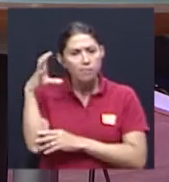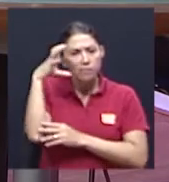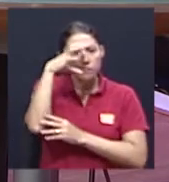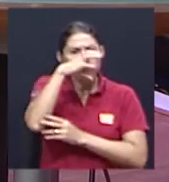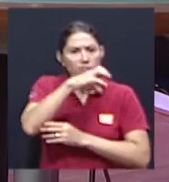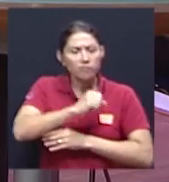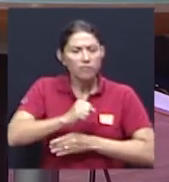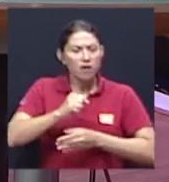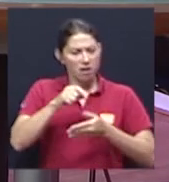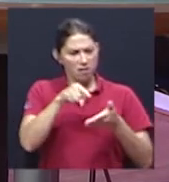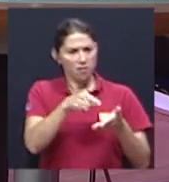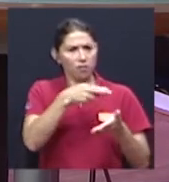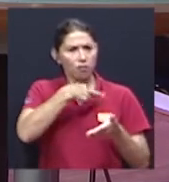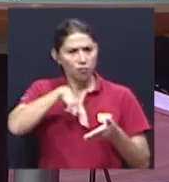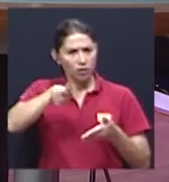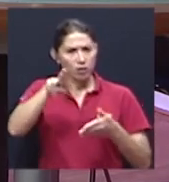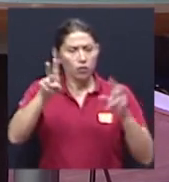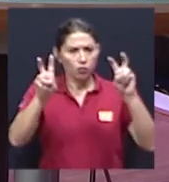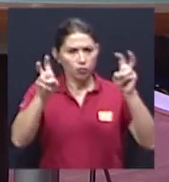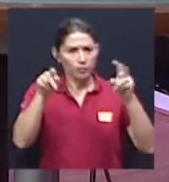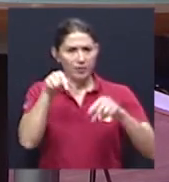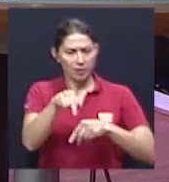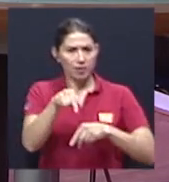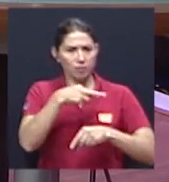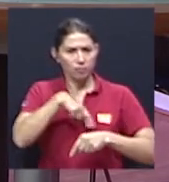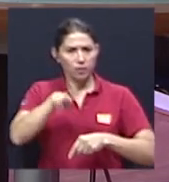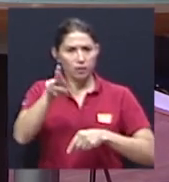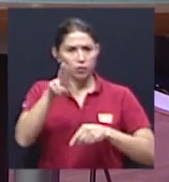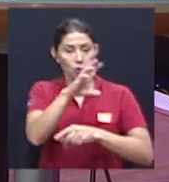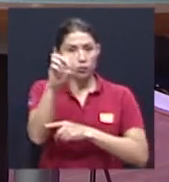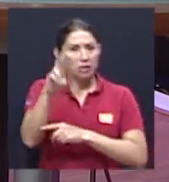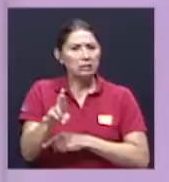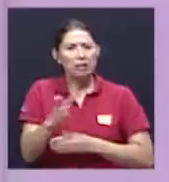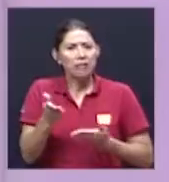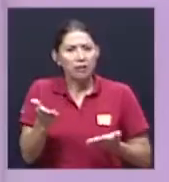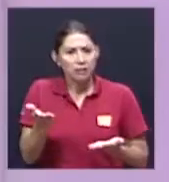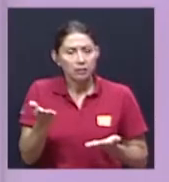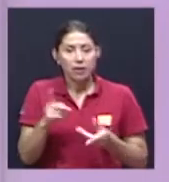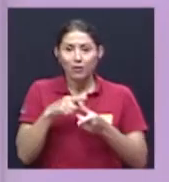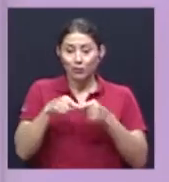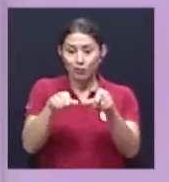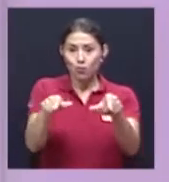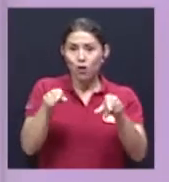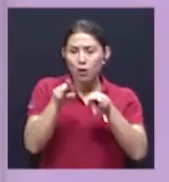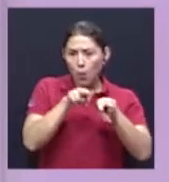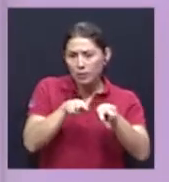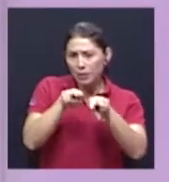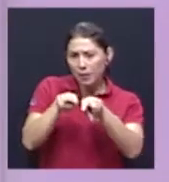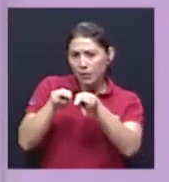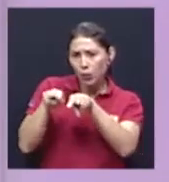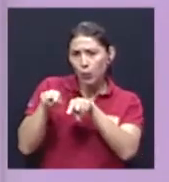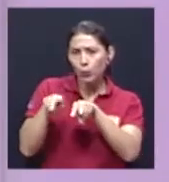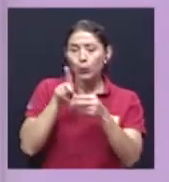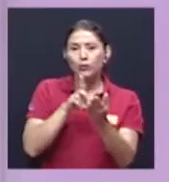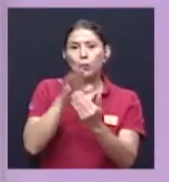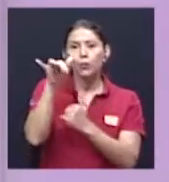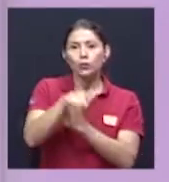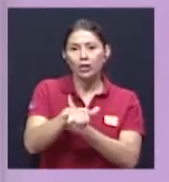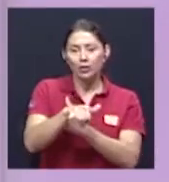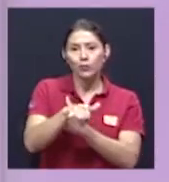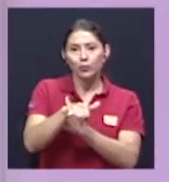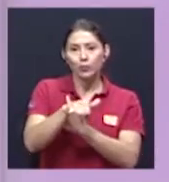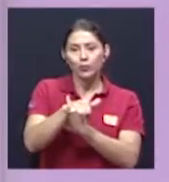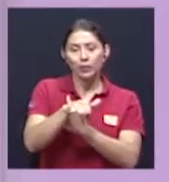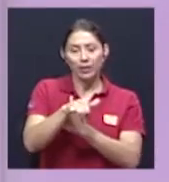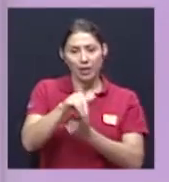qué es lo religioso en Costa Rica. Entonces, el observatorio en realidad viene siendo un proyecto creado al interior de